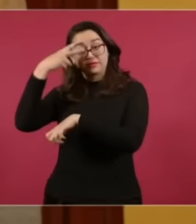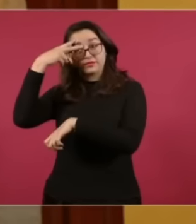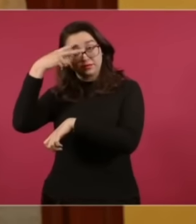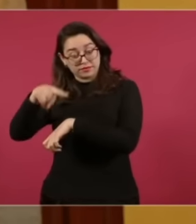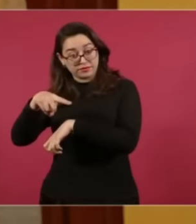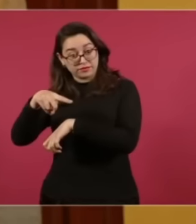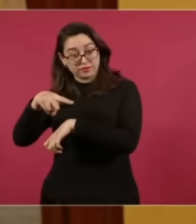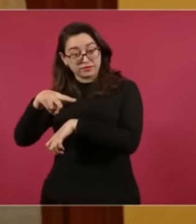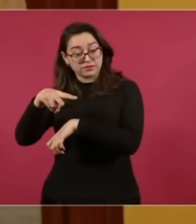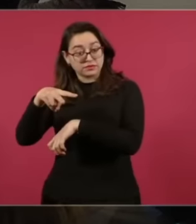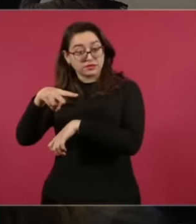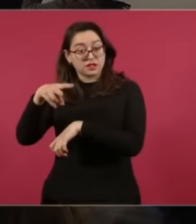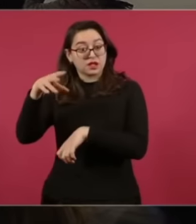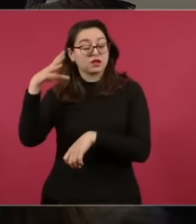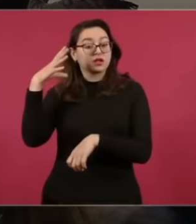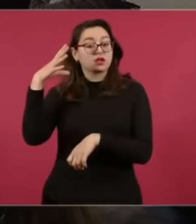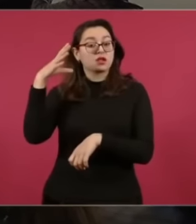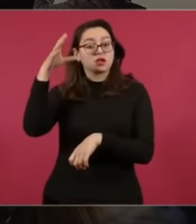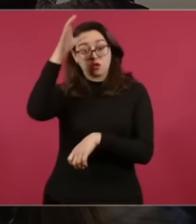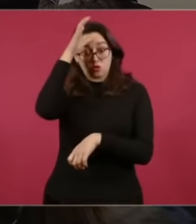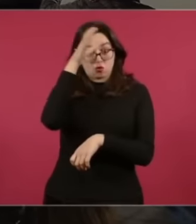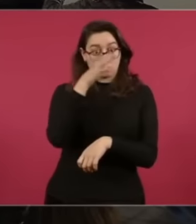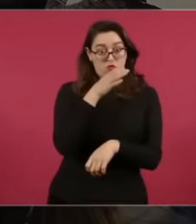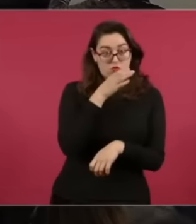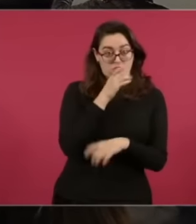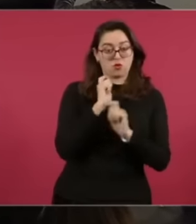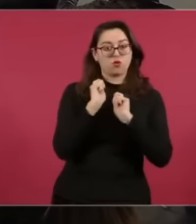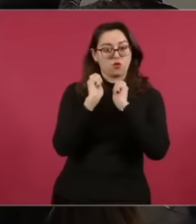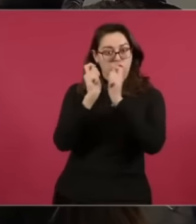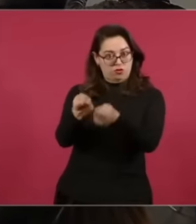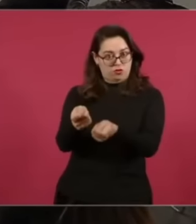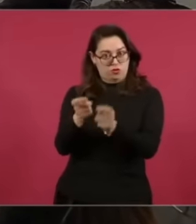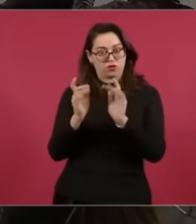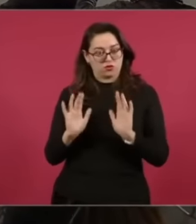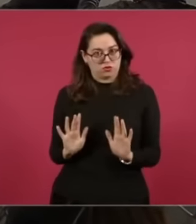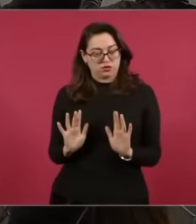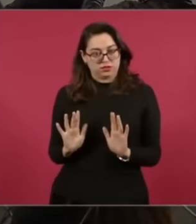Ese es el Acuerdo O sea Al PRI Le toca